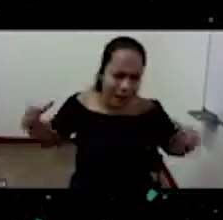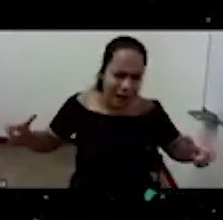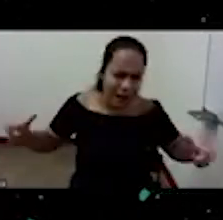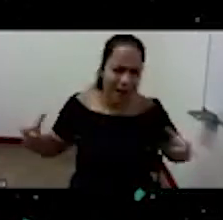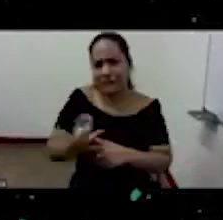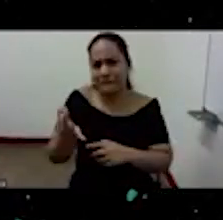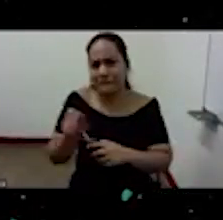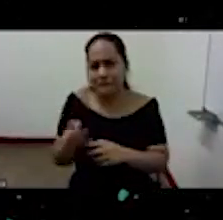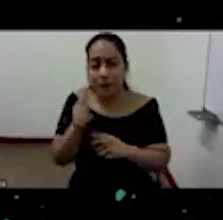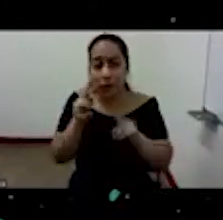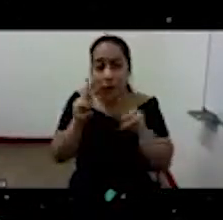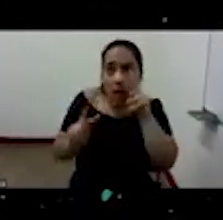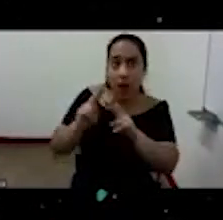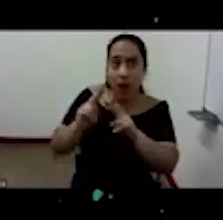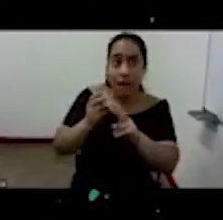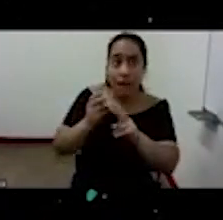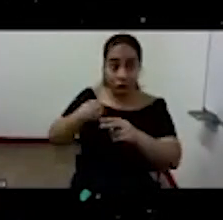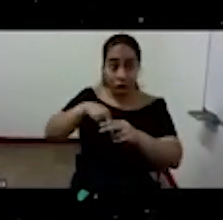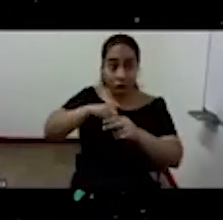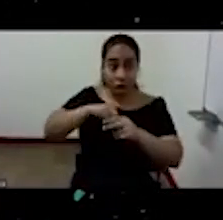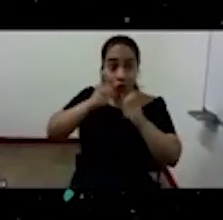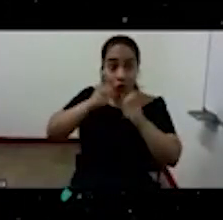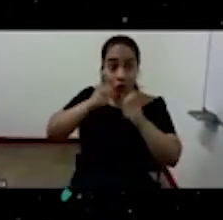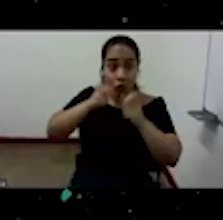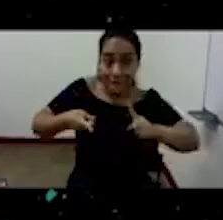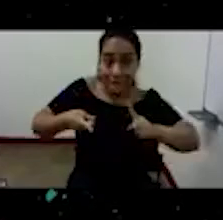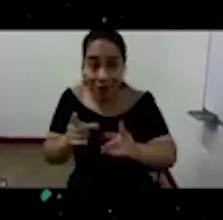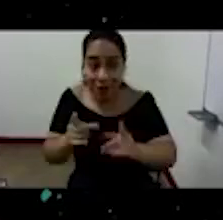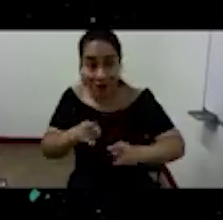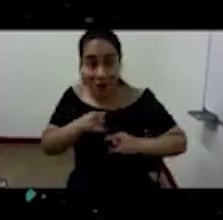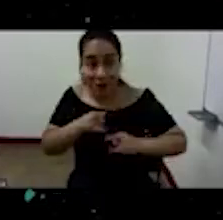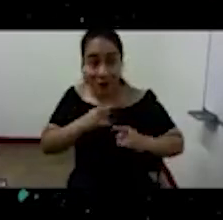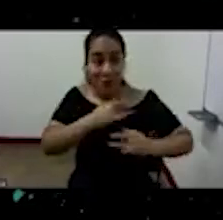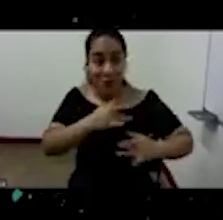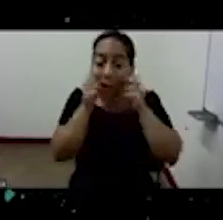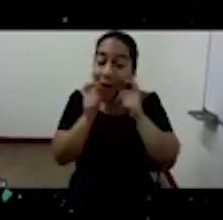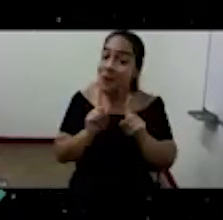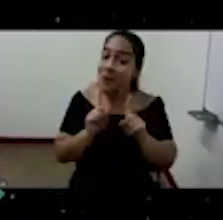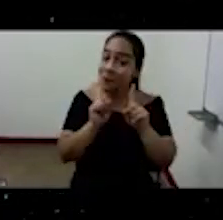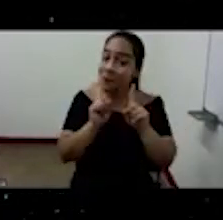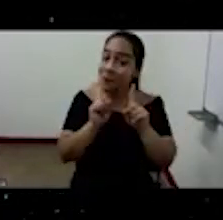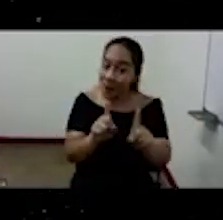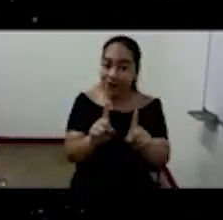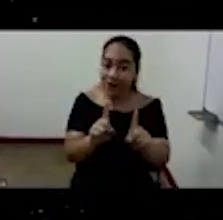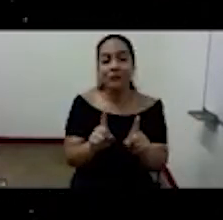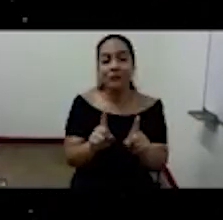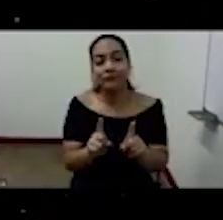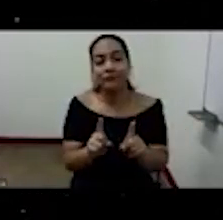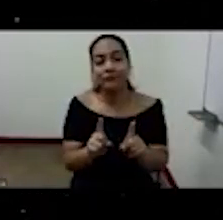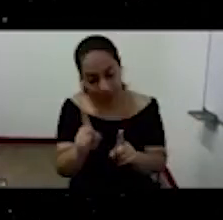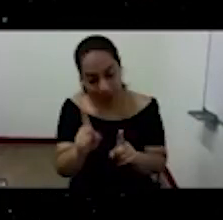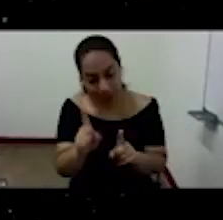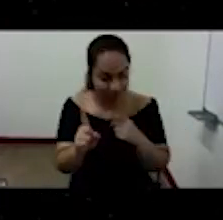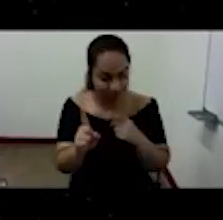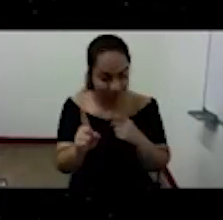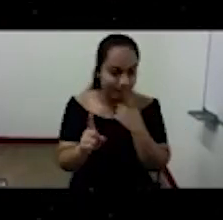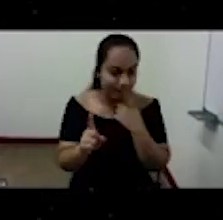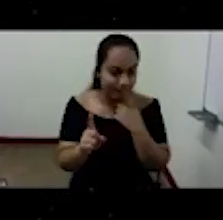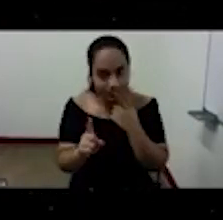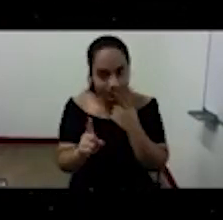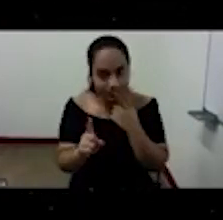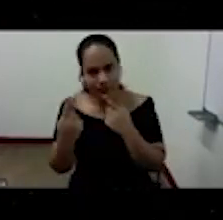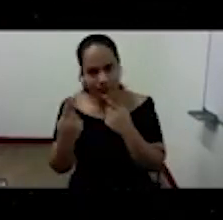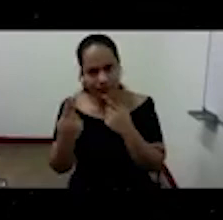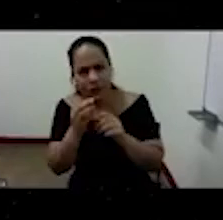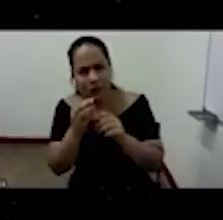submetidas a la potencia de la voluntad humana pero la modernidad ha